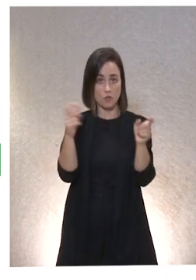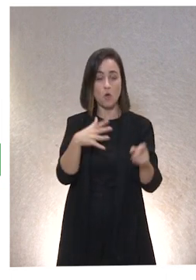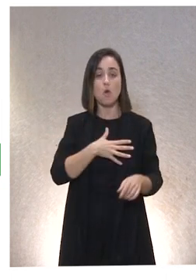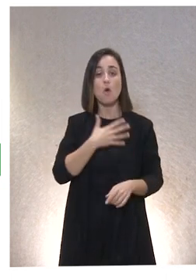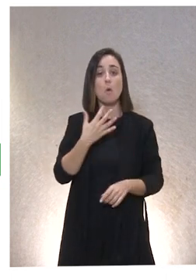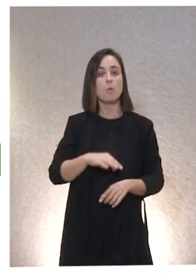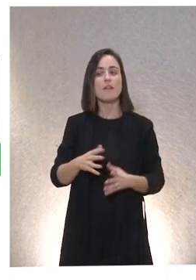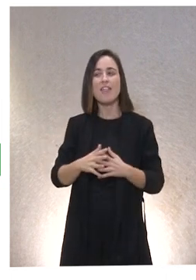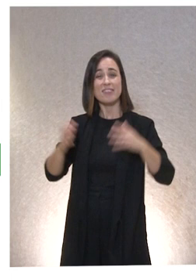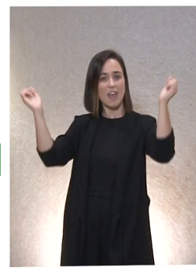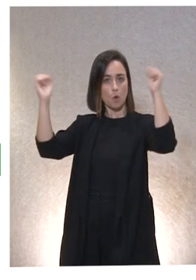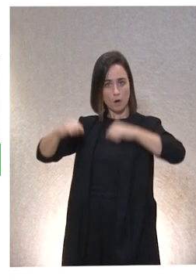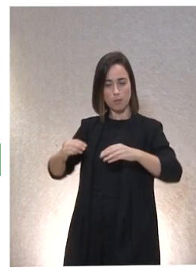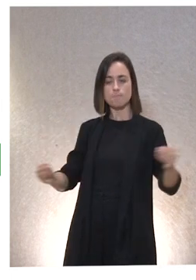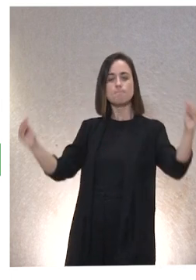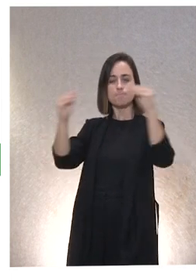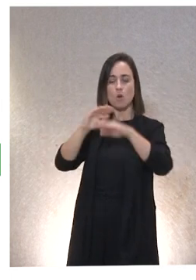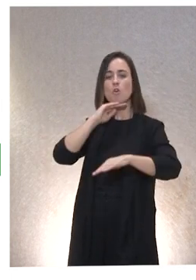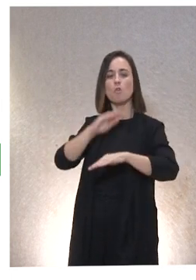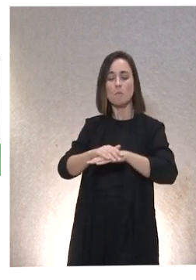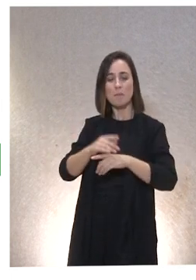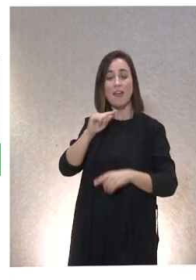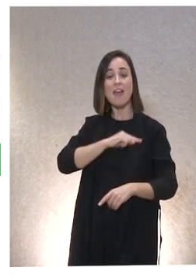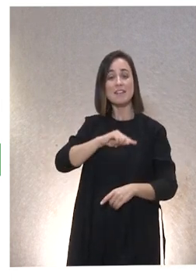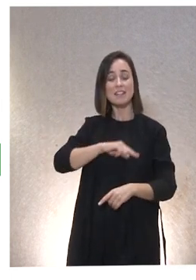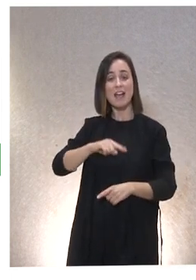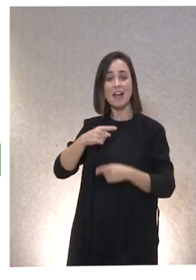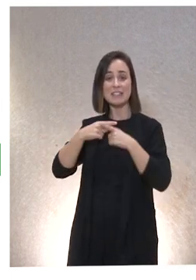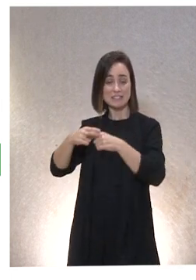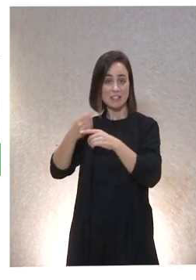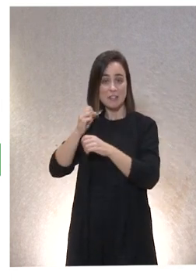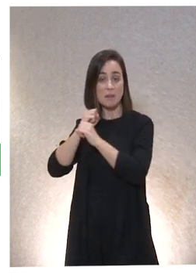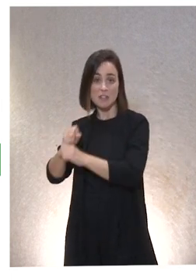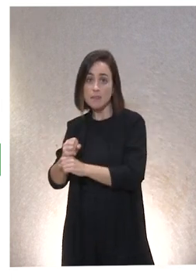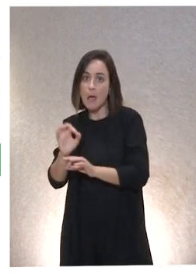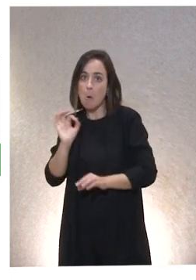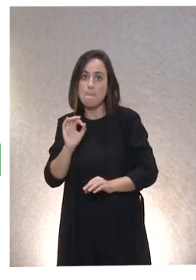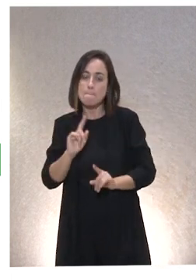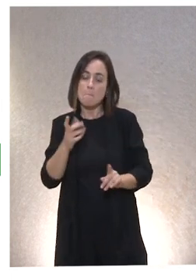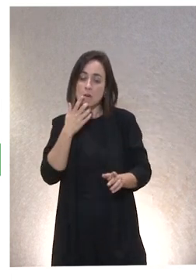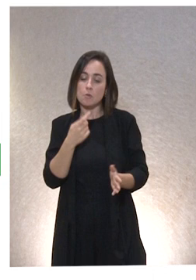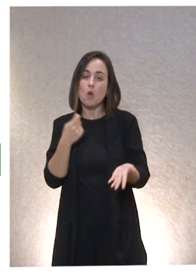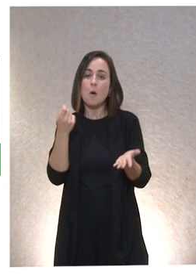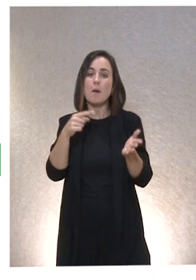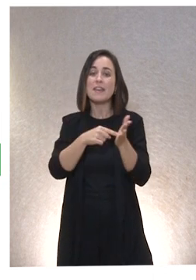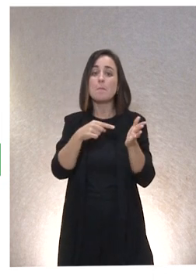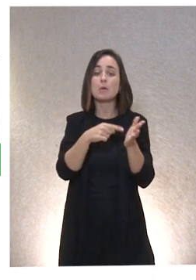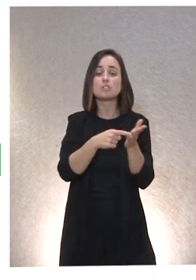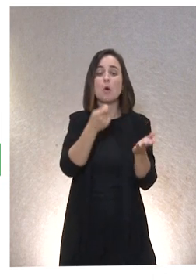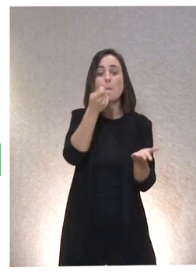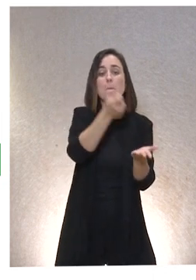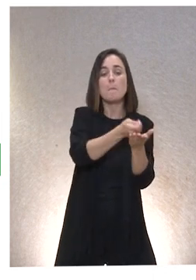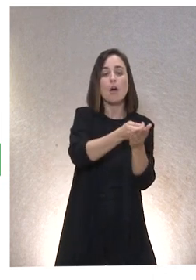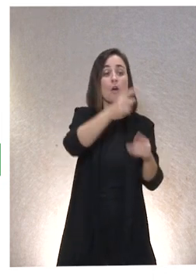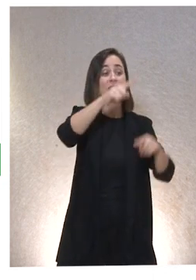no de acuerdo a la ética de la interdependencia. Es de acuerdo a la ética de la interdependencia cuando se pagan impuestos en función de las posibilidades